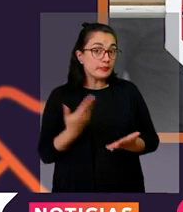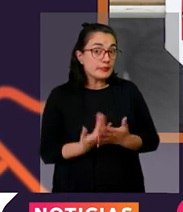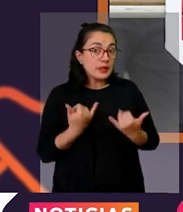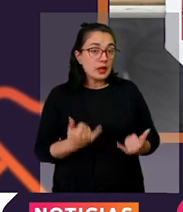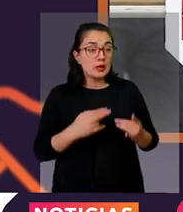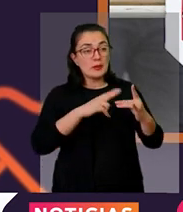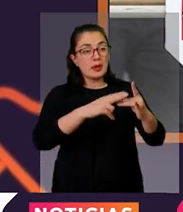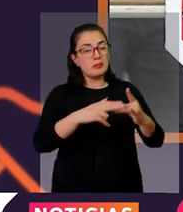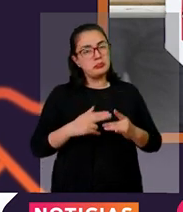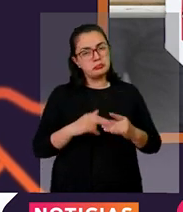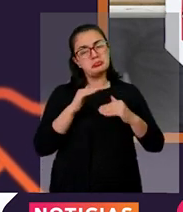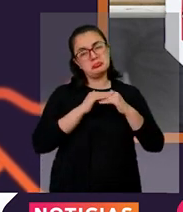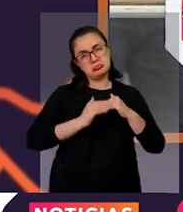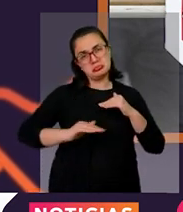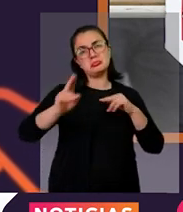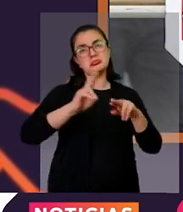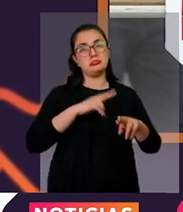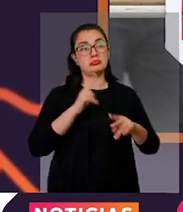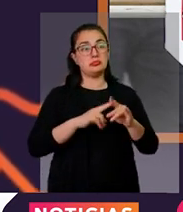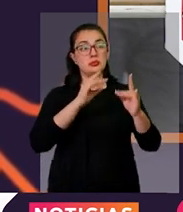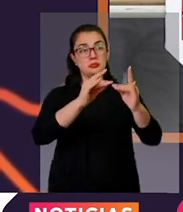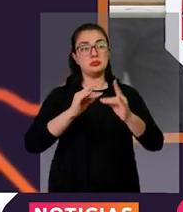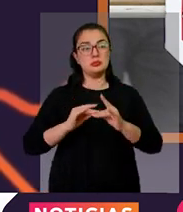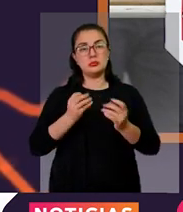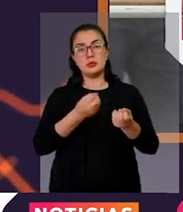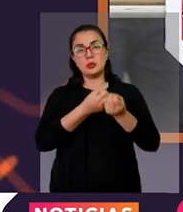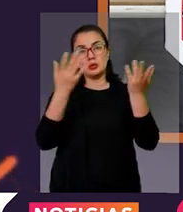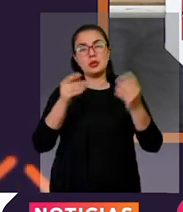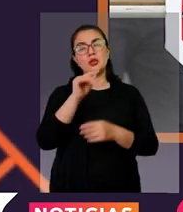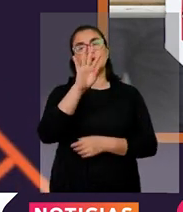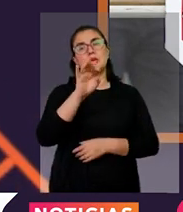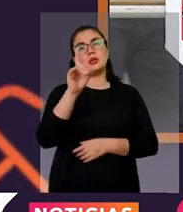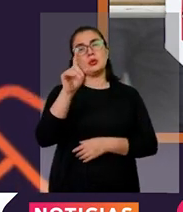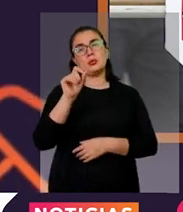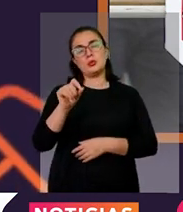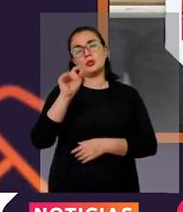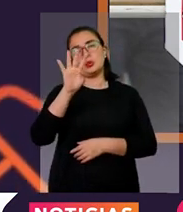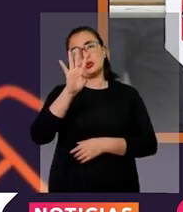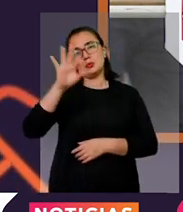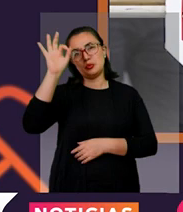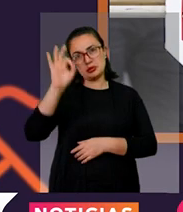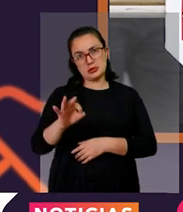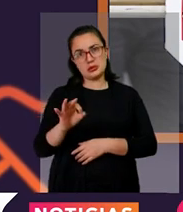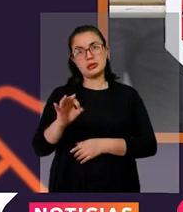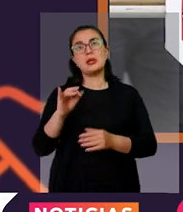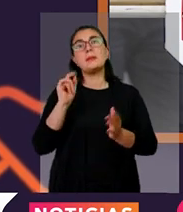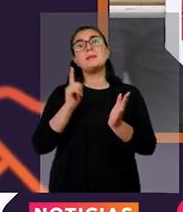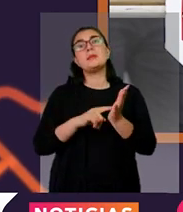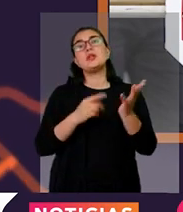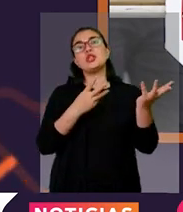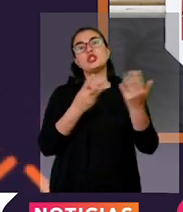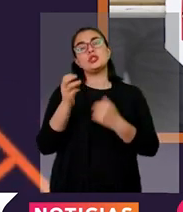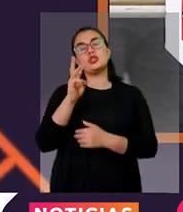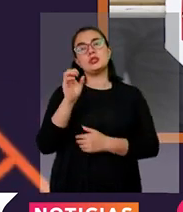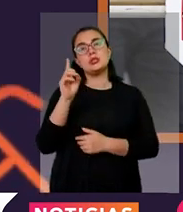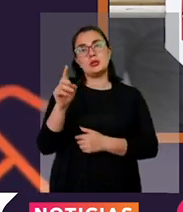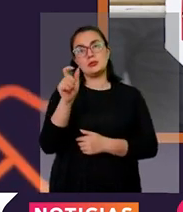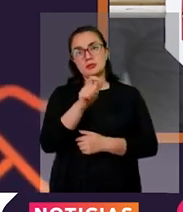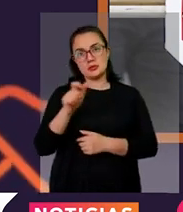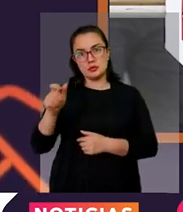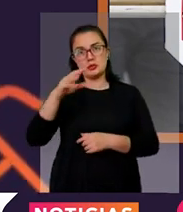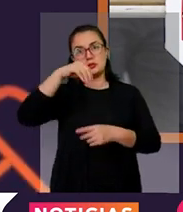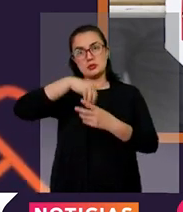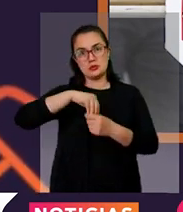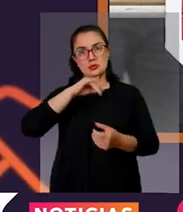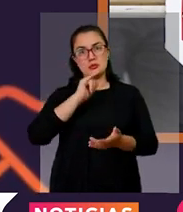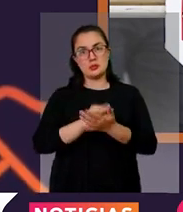pues las camas UCI tienen una ocupación de 91,4% con 1,881 pacientes internados y 176